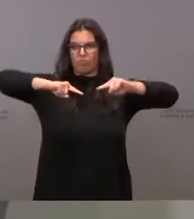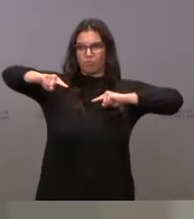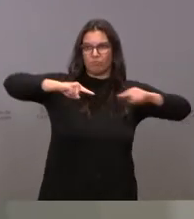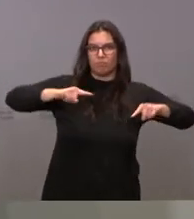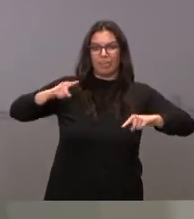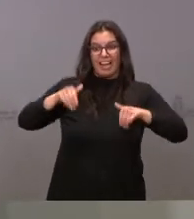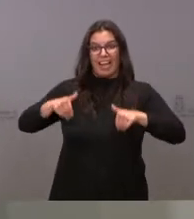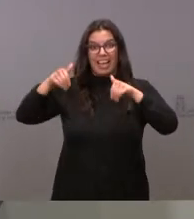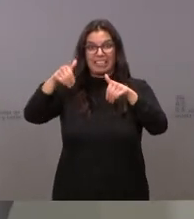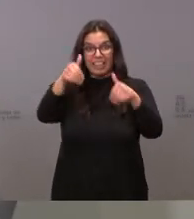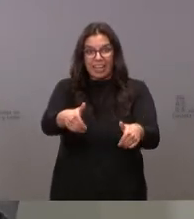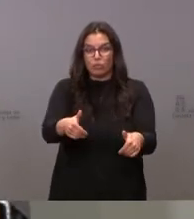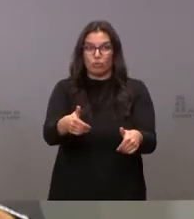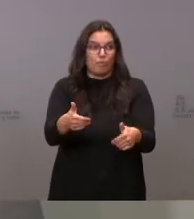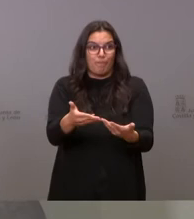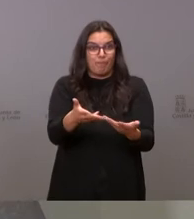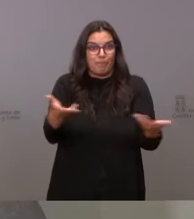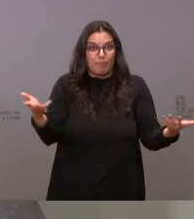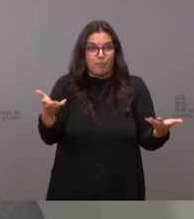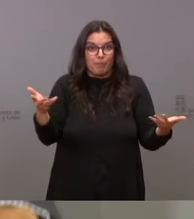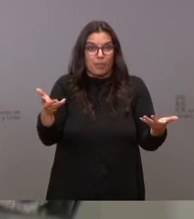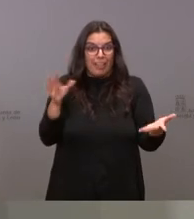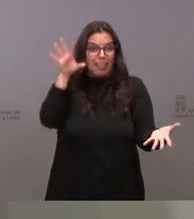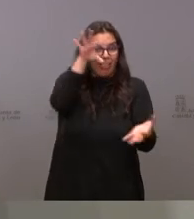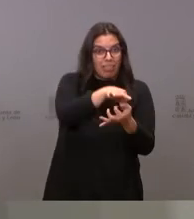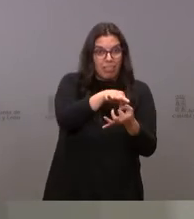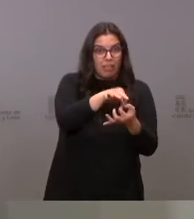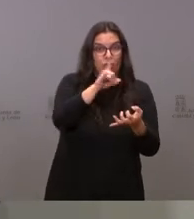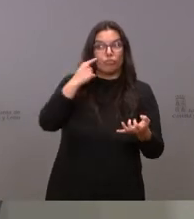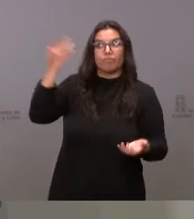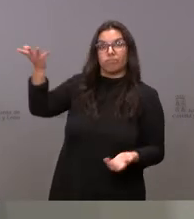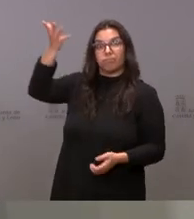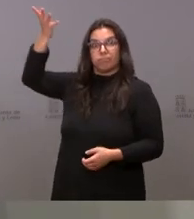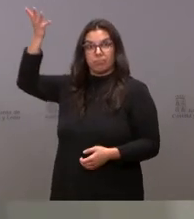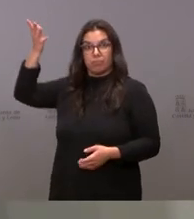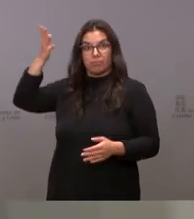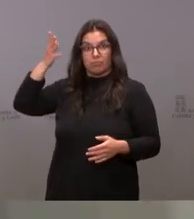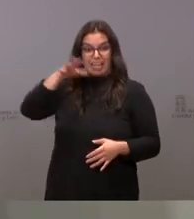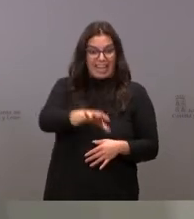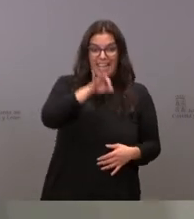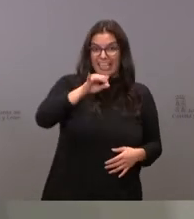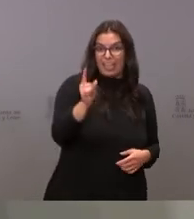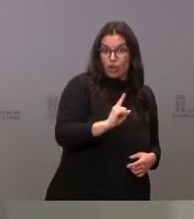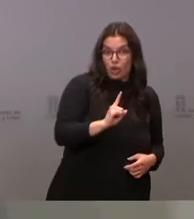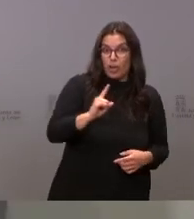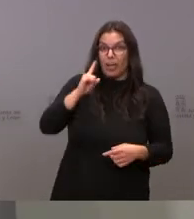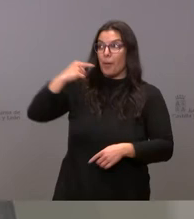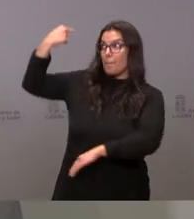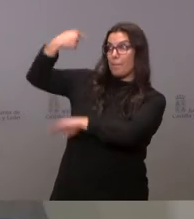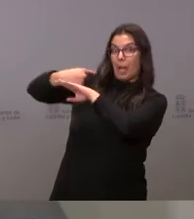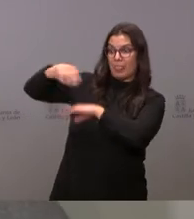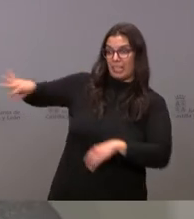locales no se eligen en el terreno y vienen impuestos desde arriba, eso